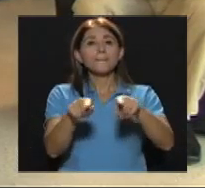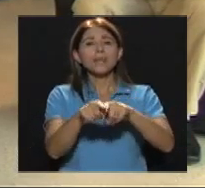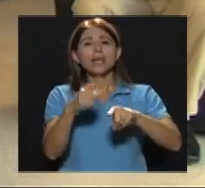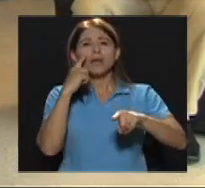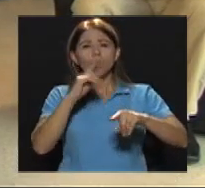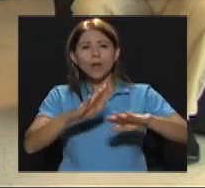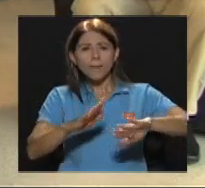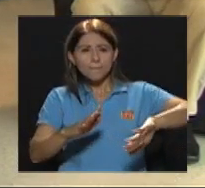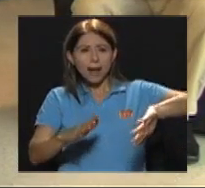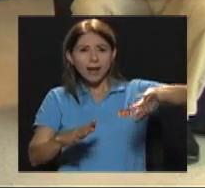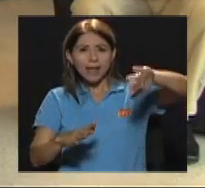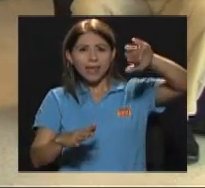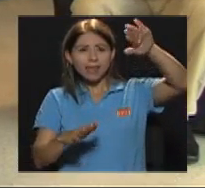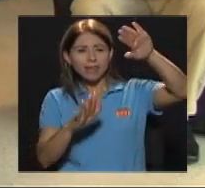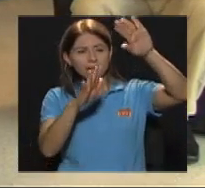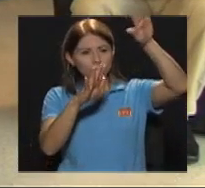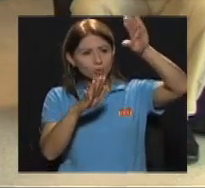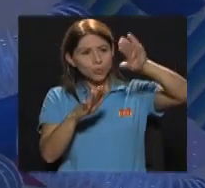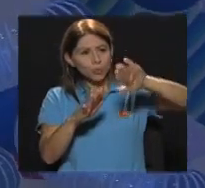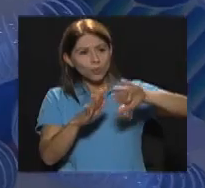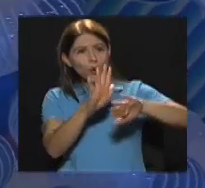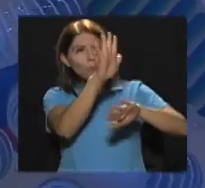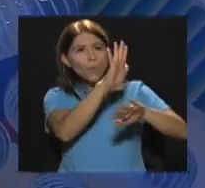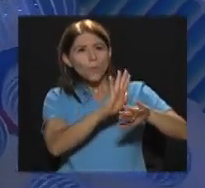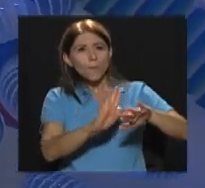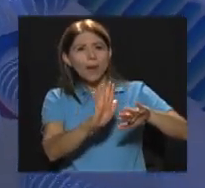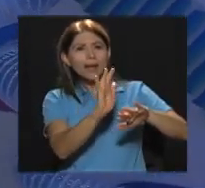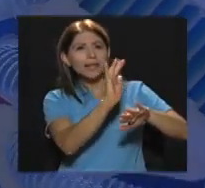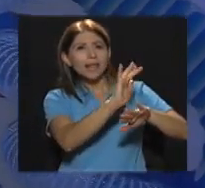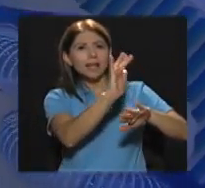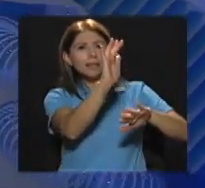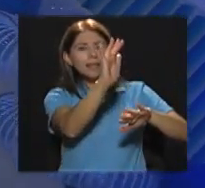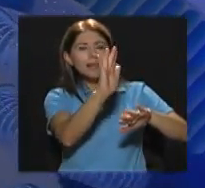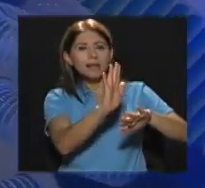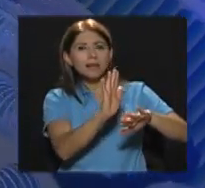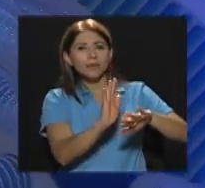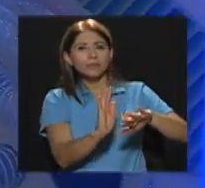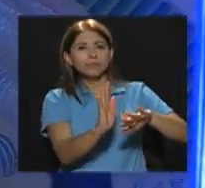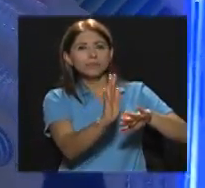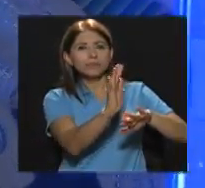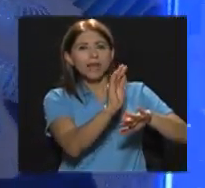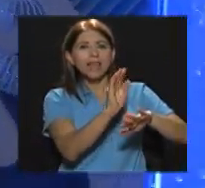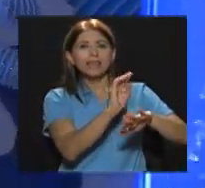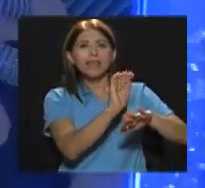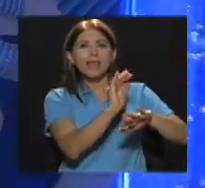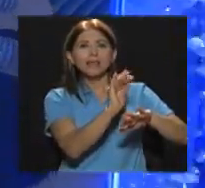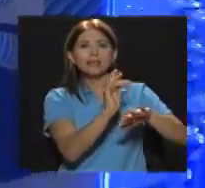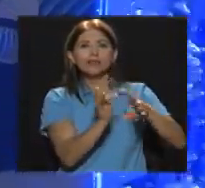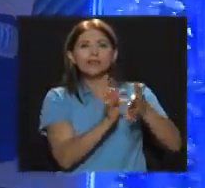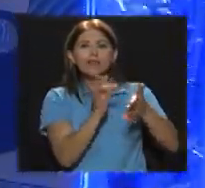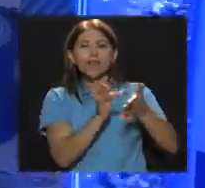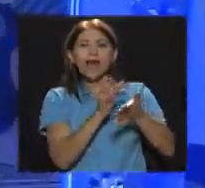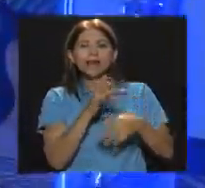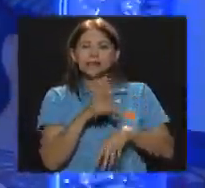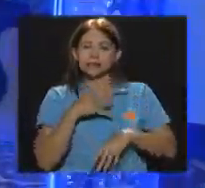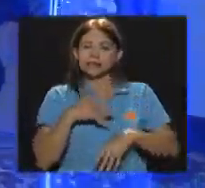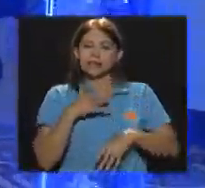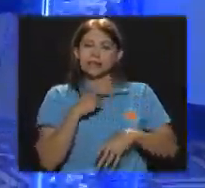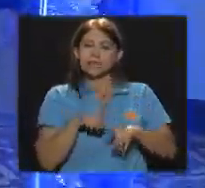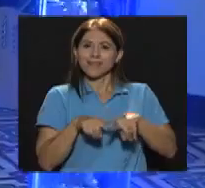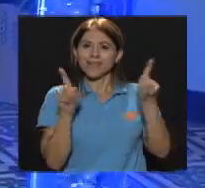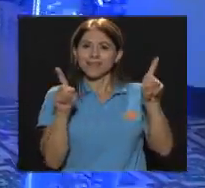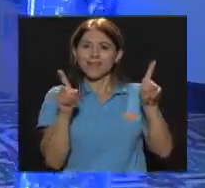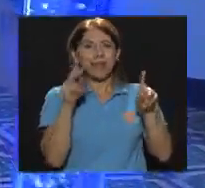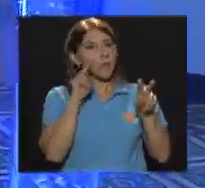paredes Un panel tactil Que lo que tiene Son diferentes texturas Entonces Aparte de ser Muy llamativo Por los